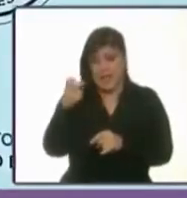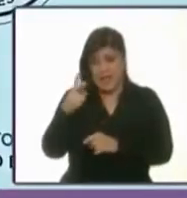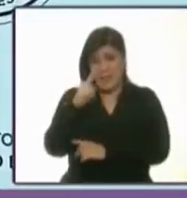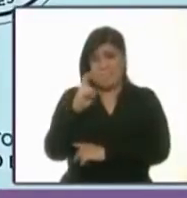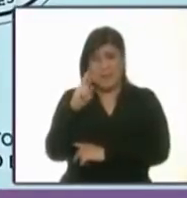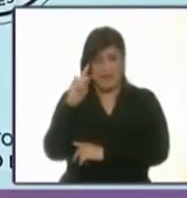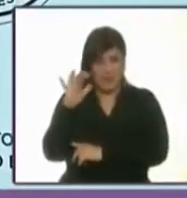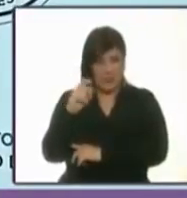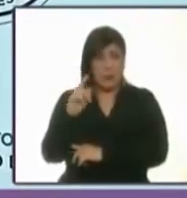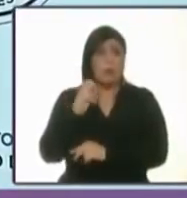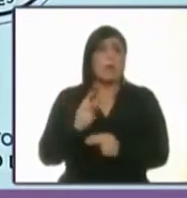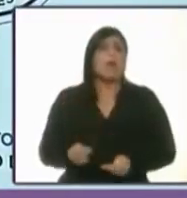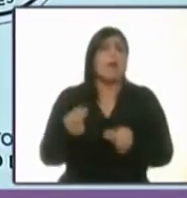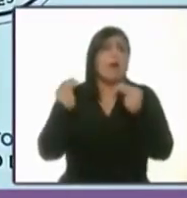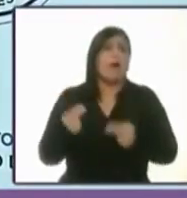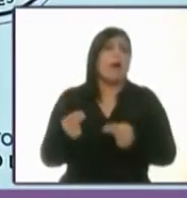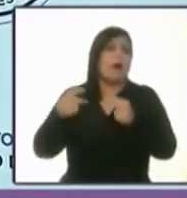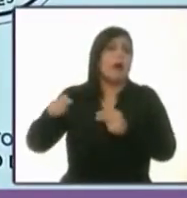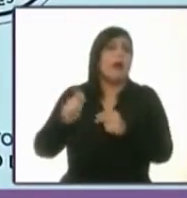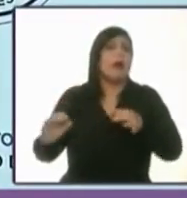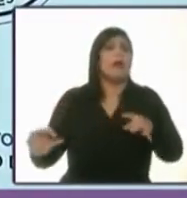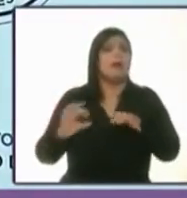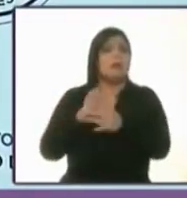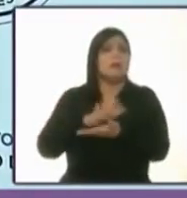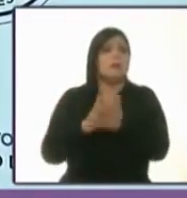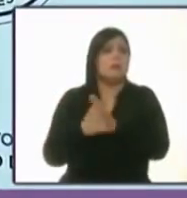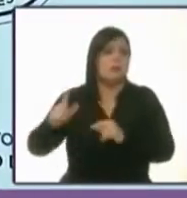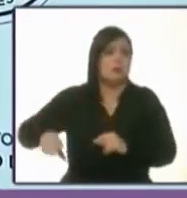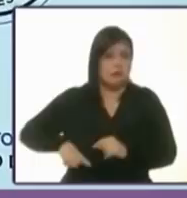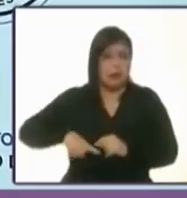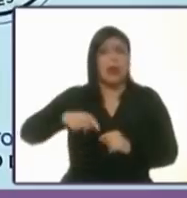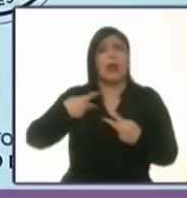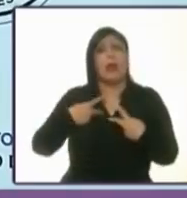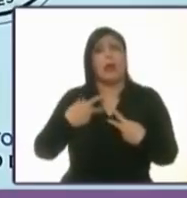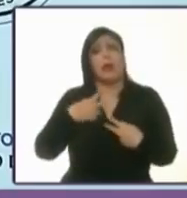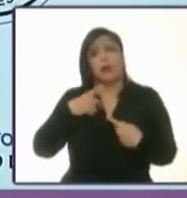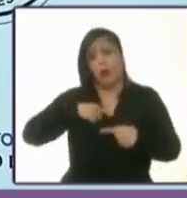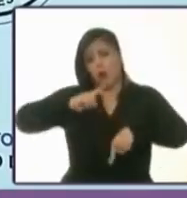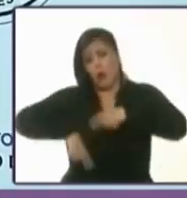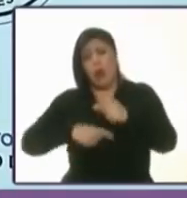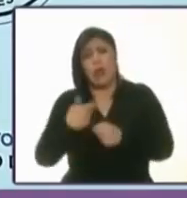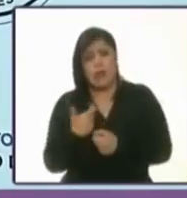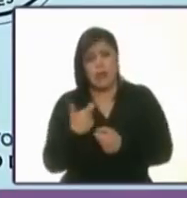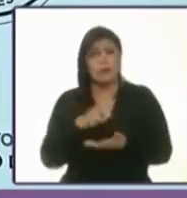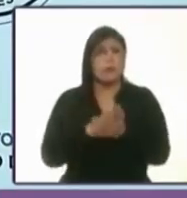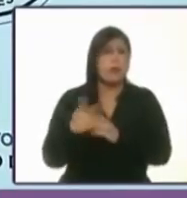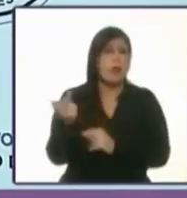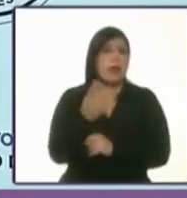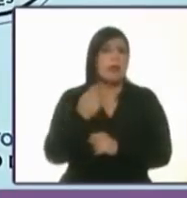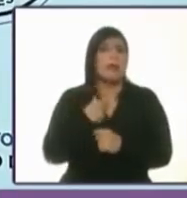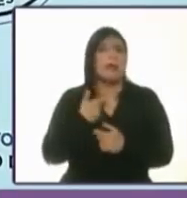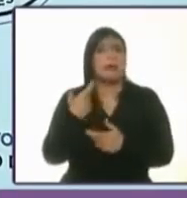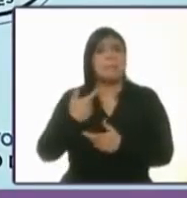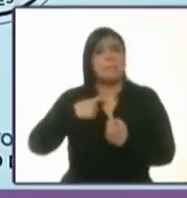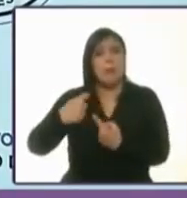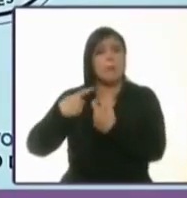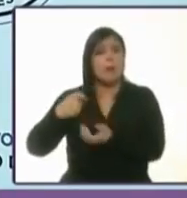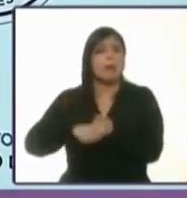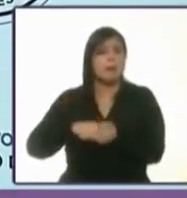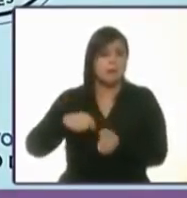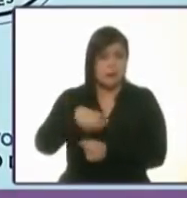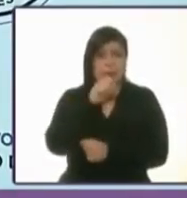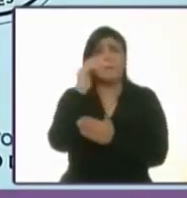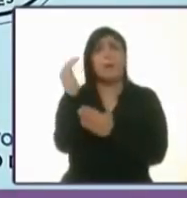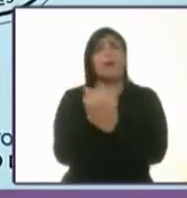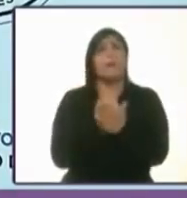negocio de los verificentros con el gobierno. Nos quitan nuestro dinero en contubernio. Se va a bajar el número de